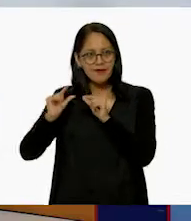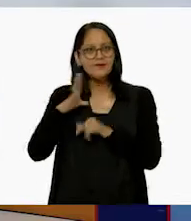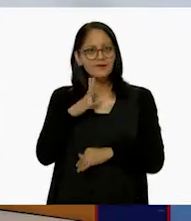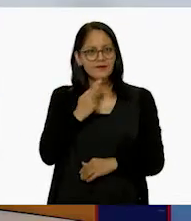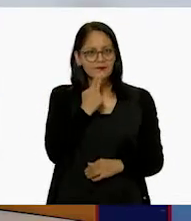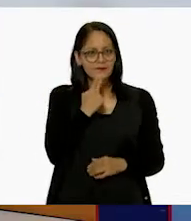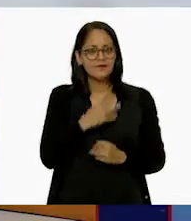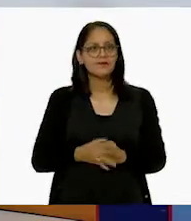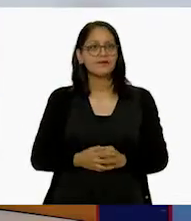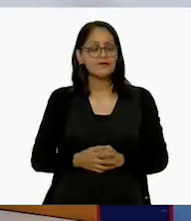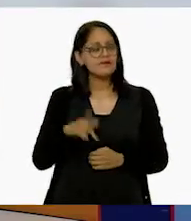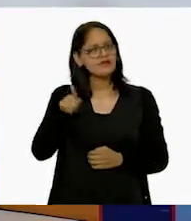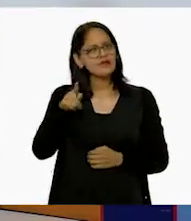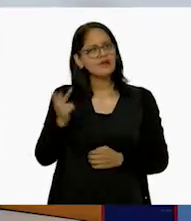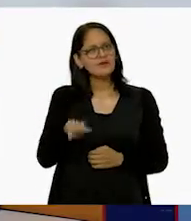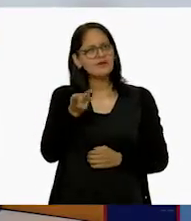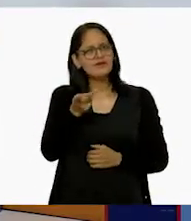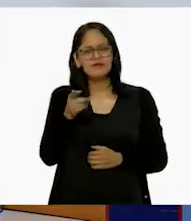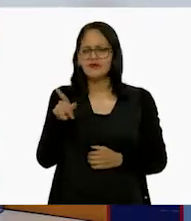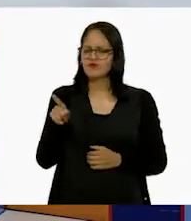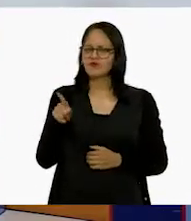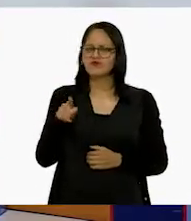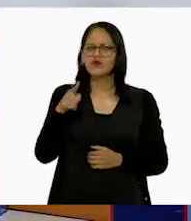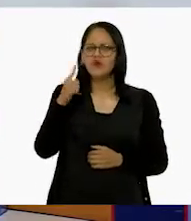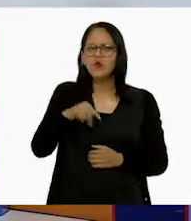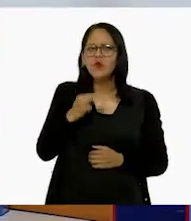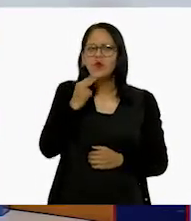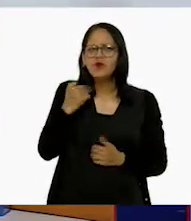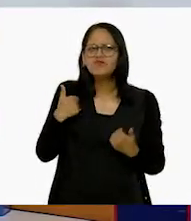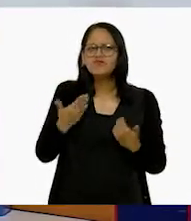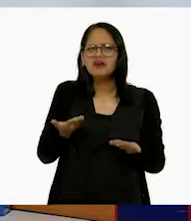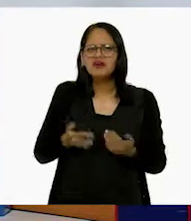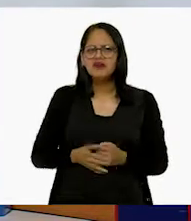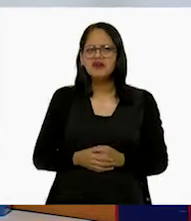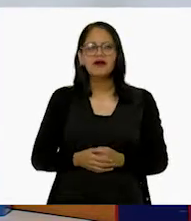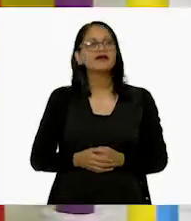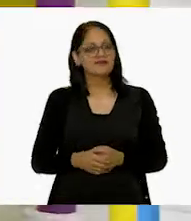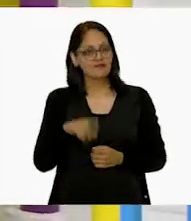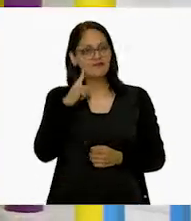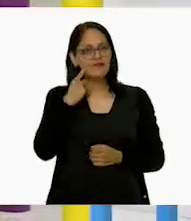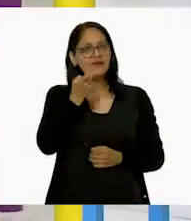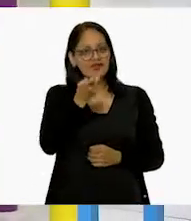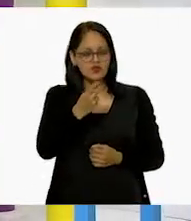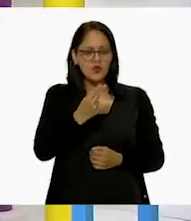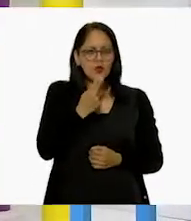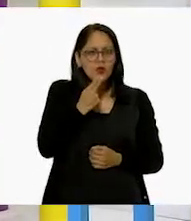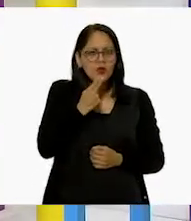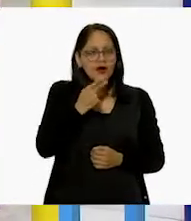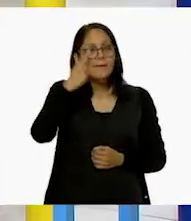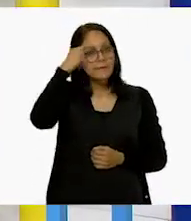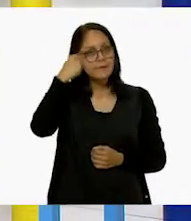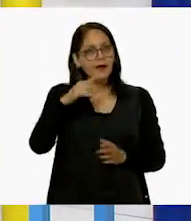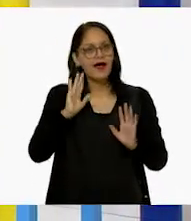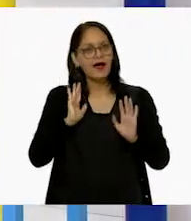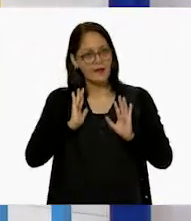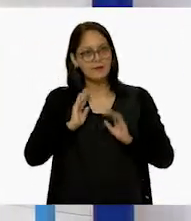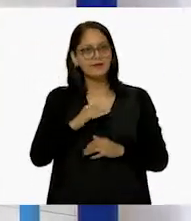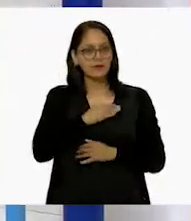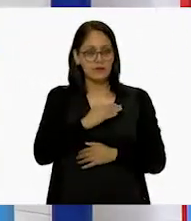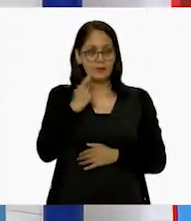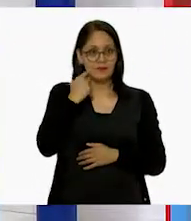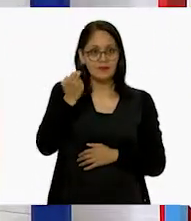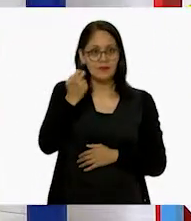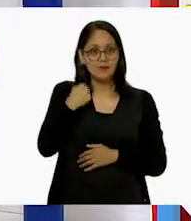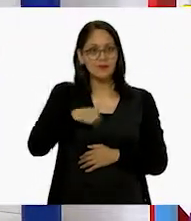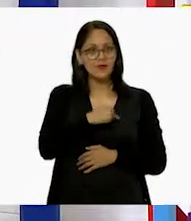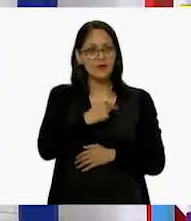que tú te preguntarás, Pepe, ¿para qué vamos a utilizar eso, verdad? Sí, ¿para qué son estos palitos? Bueno, pues con estos vamos